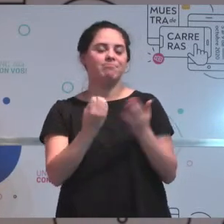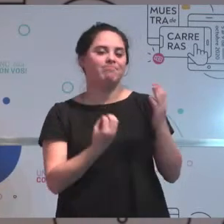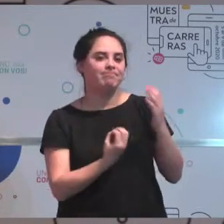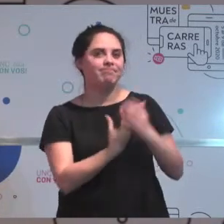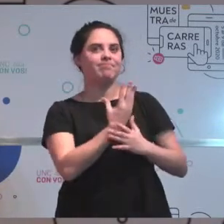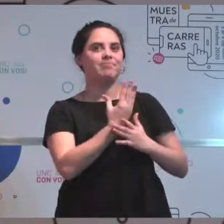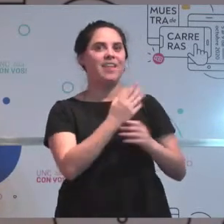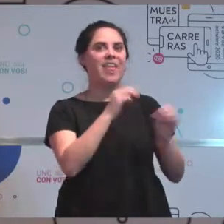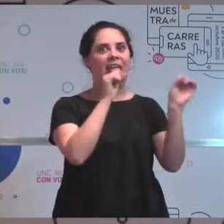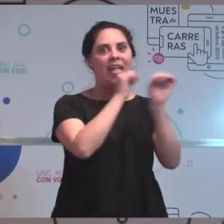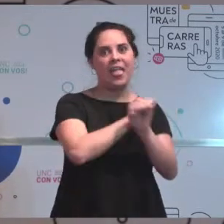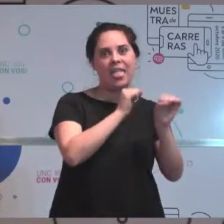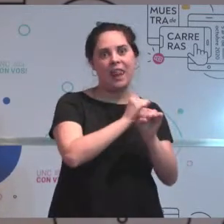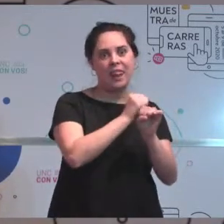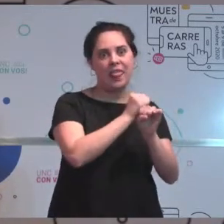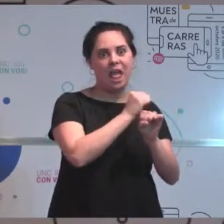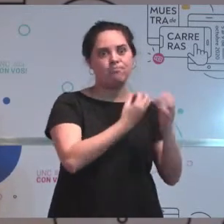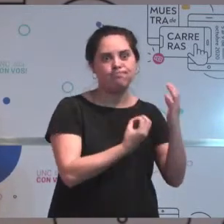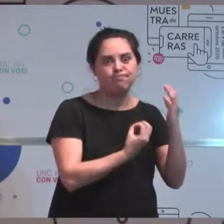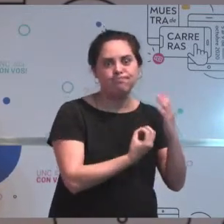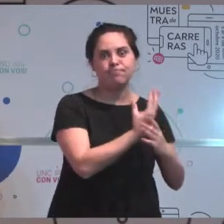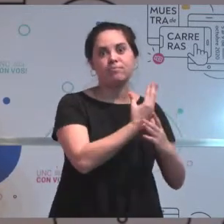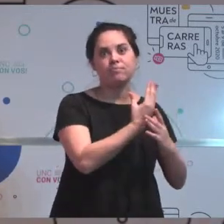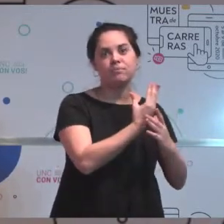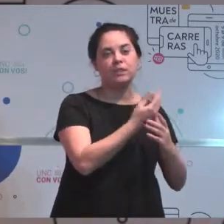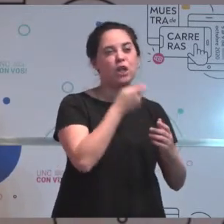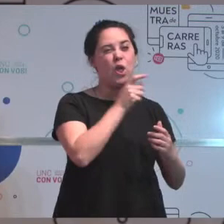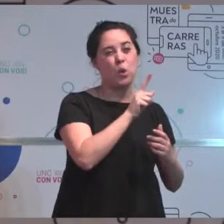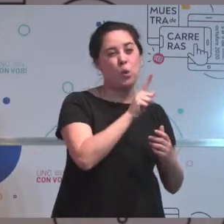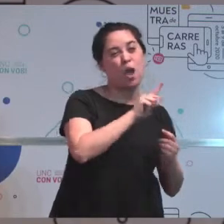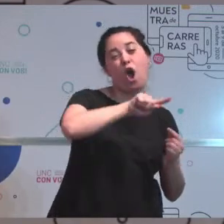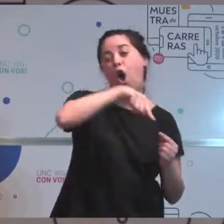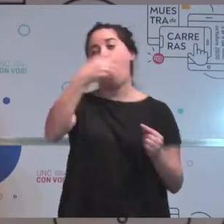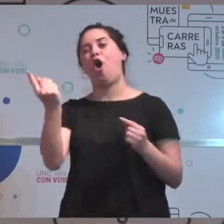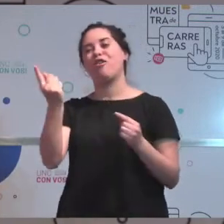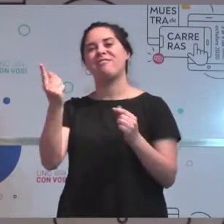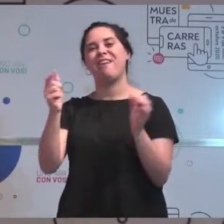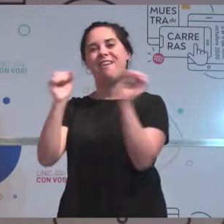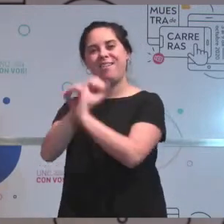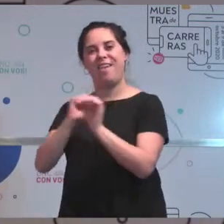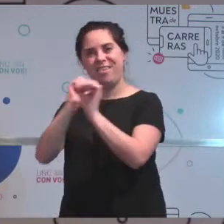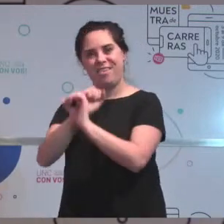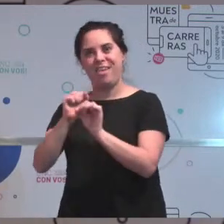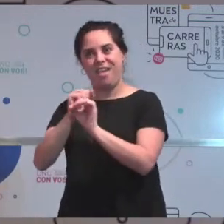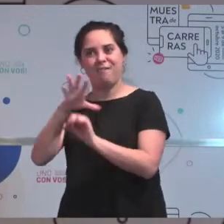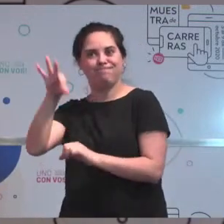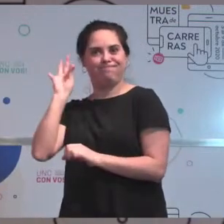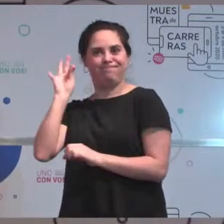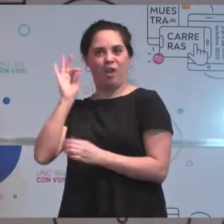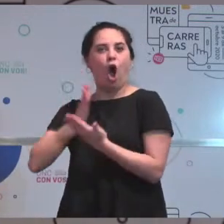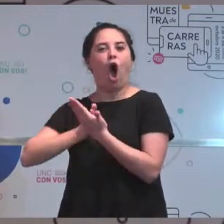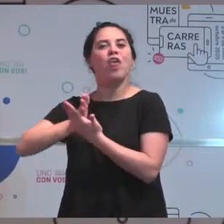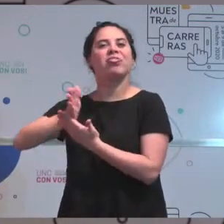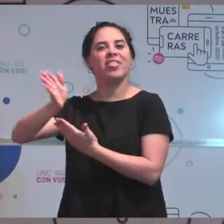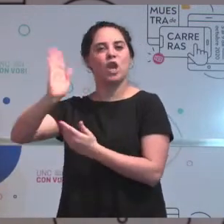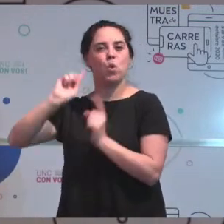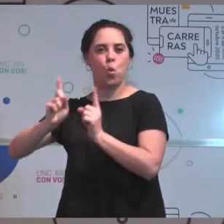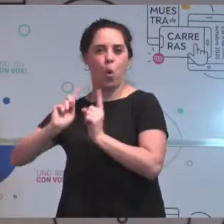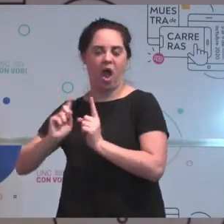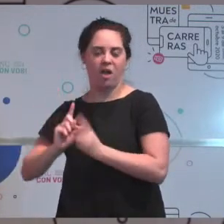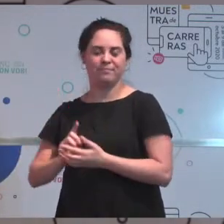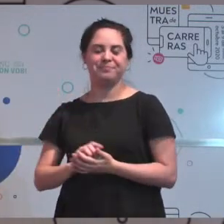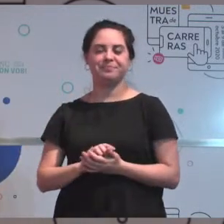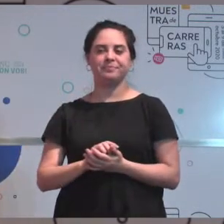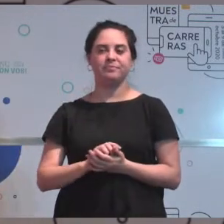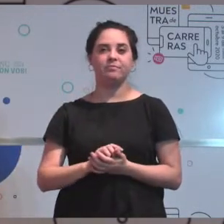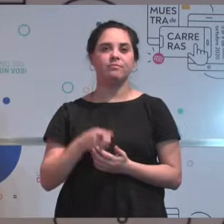ingeniería y que finalmente sea, qué sé yo, otra de las ingenierías que después continúe, ¿no? Como este